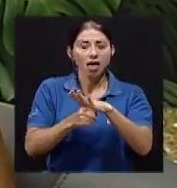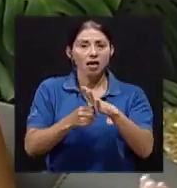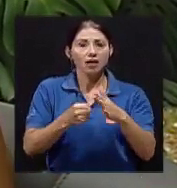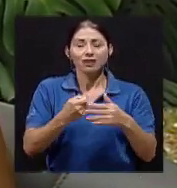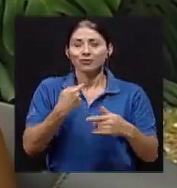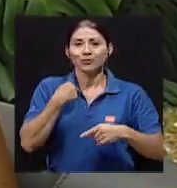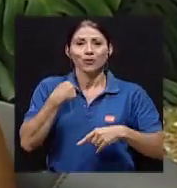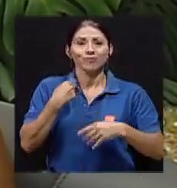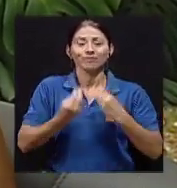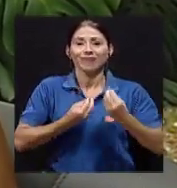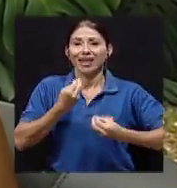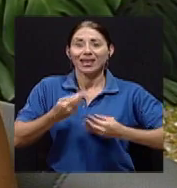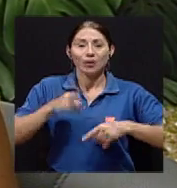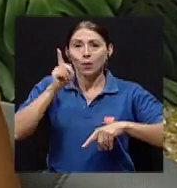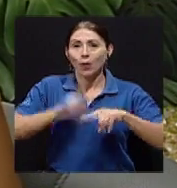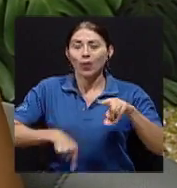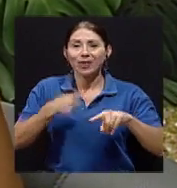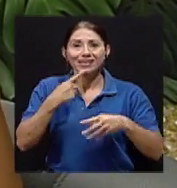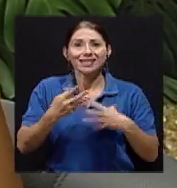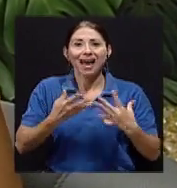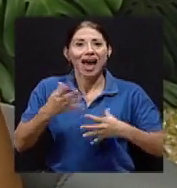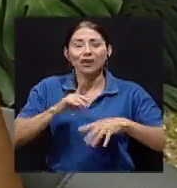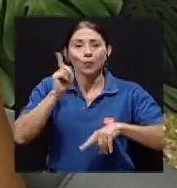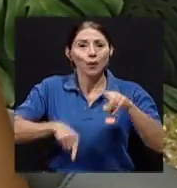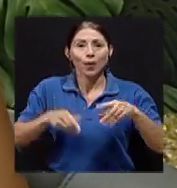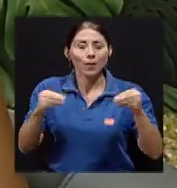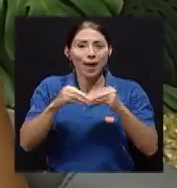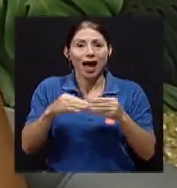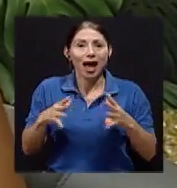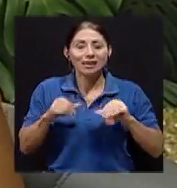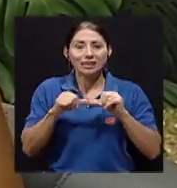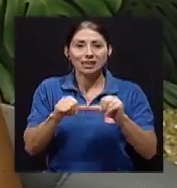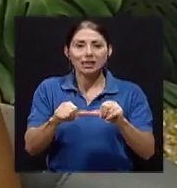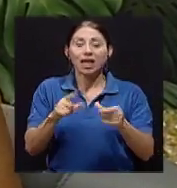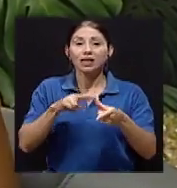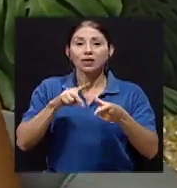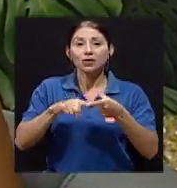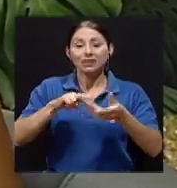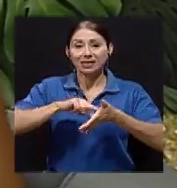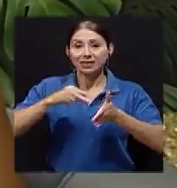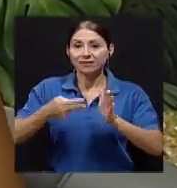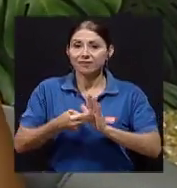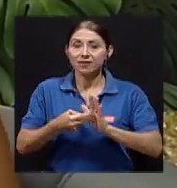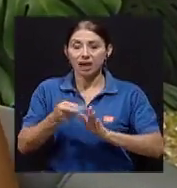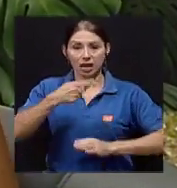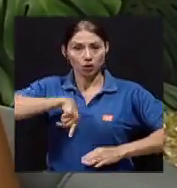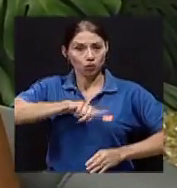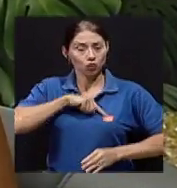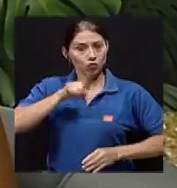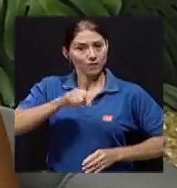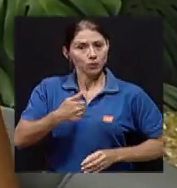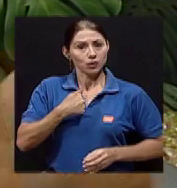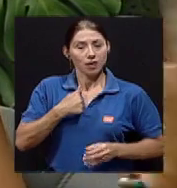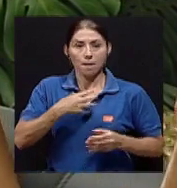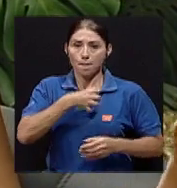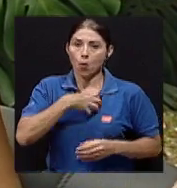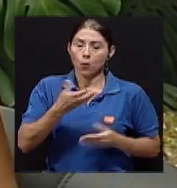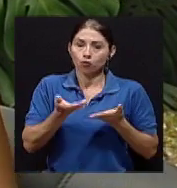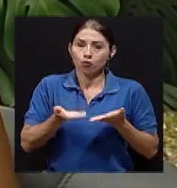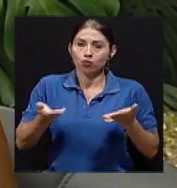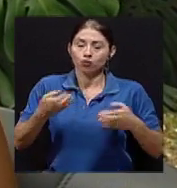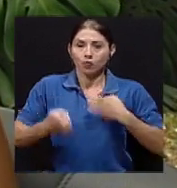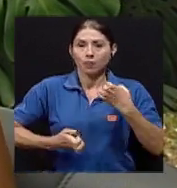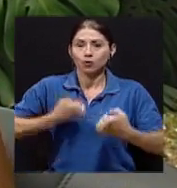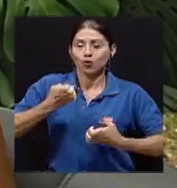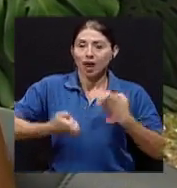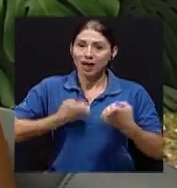¿verdad? Por una cuestión de límites. Entonces, se trata como de construir o encontrar nuestros propios recursos emocionales para poder salir a